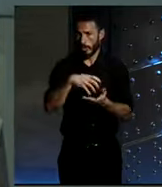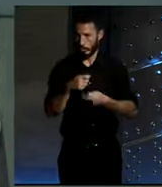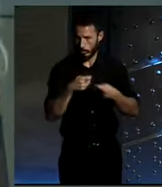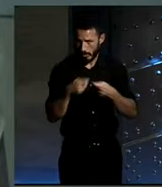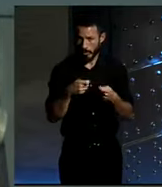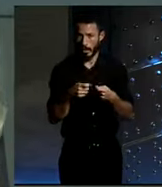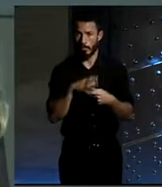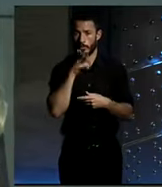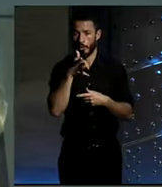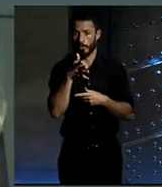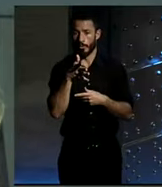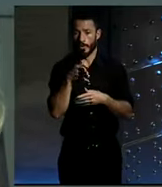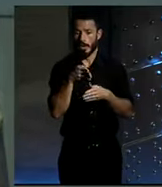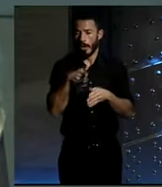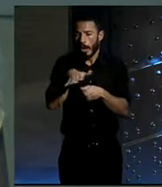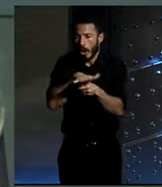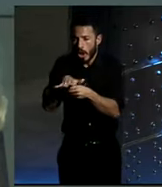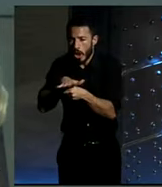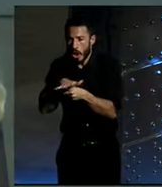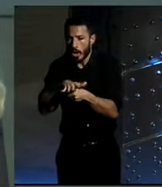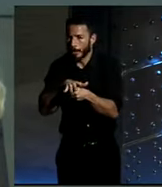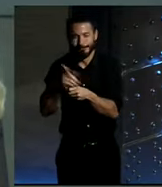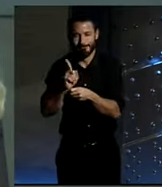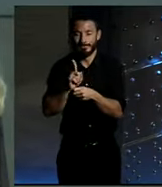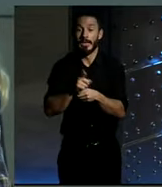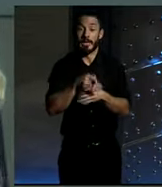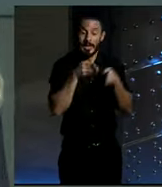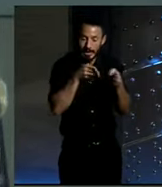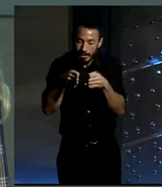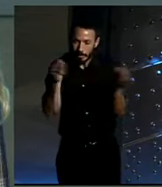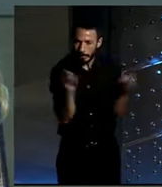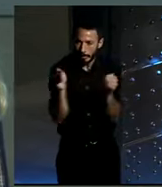economía no revierte en lo local. ¿Sabes? Pero el pequeño comercio gana con la bicicleta.